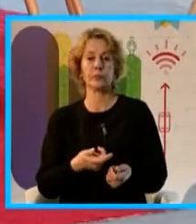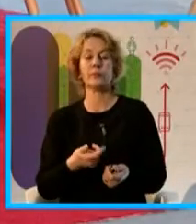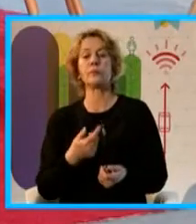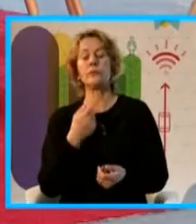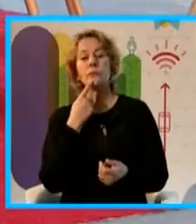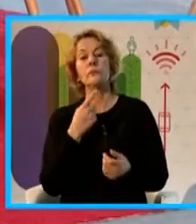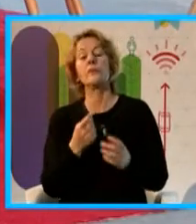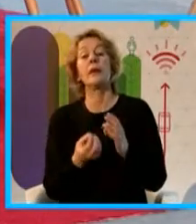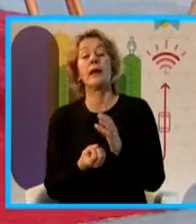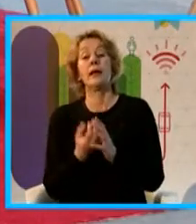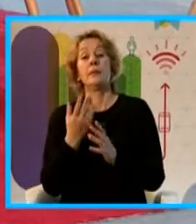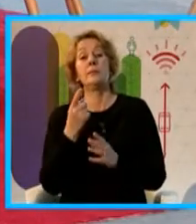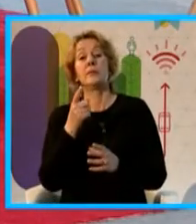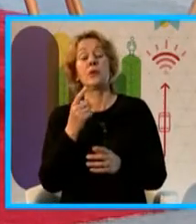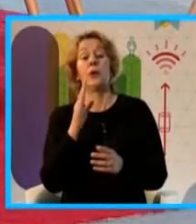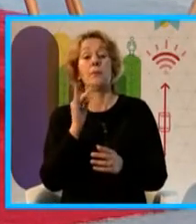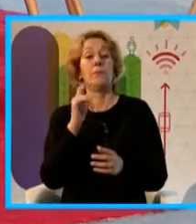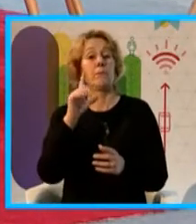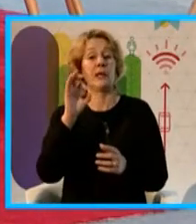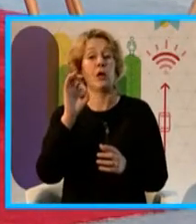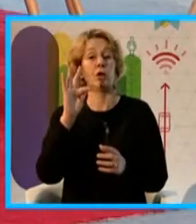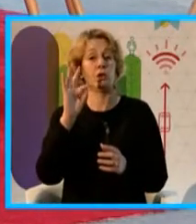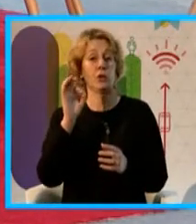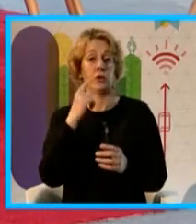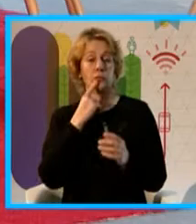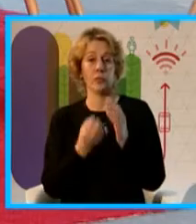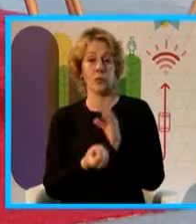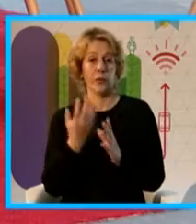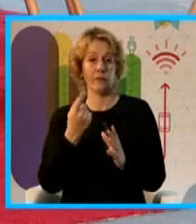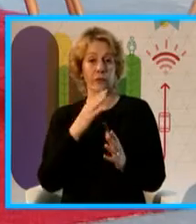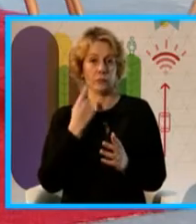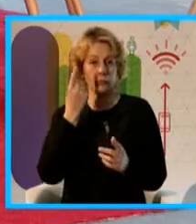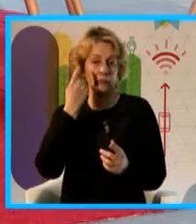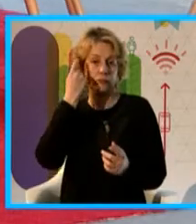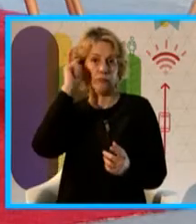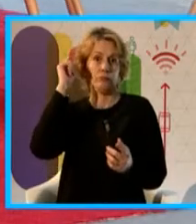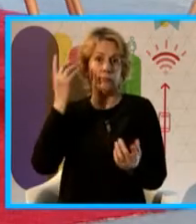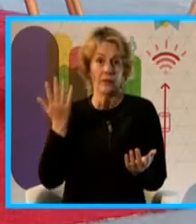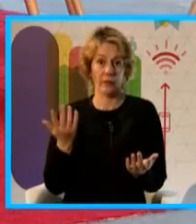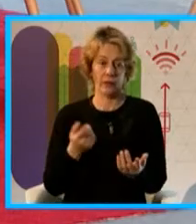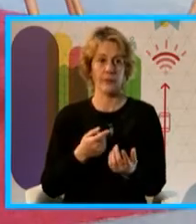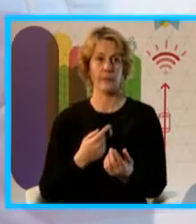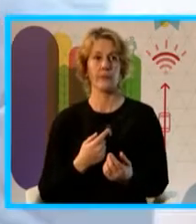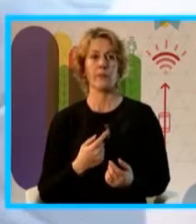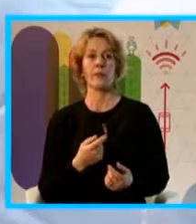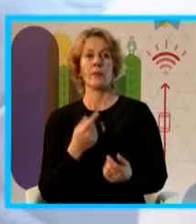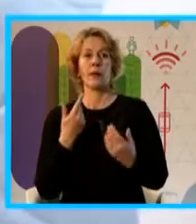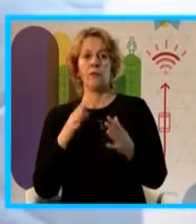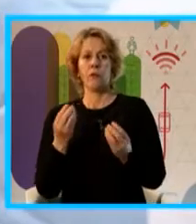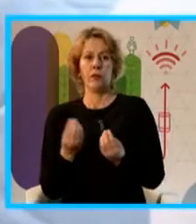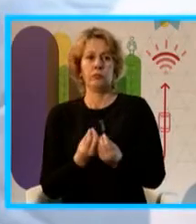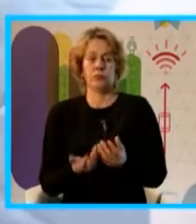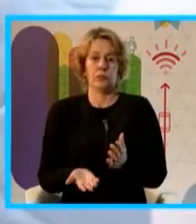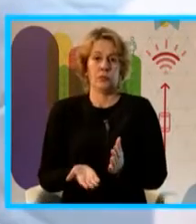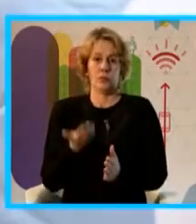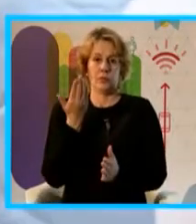apareció este piloto, en realidad, fue mucho más de lo que nosotros ambicionábamos en principio. Ustedes ven ahí